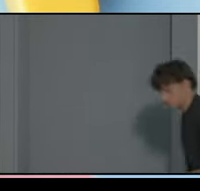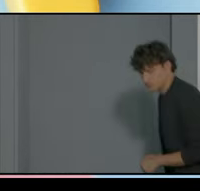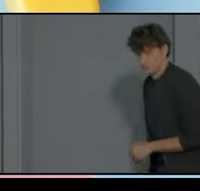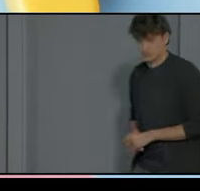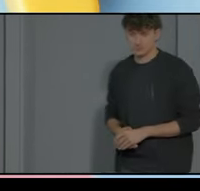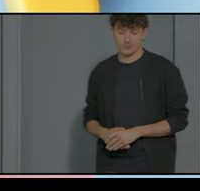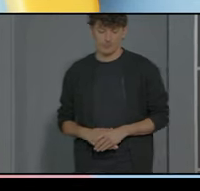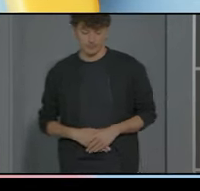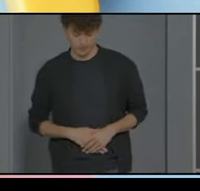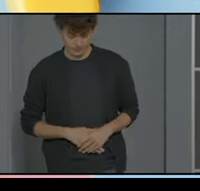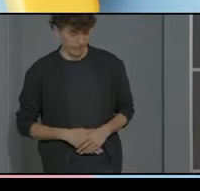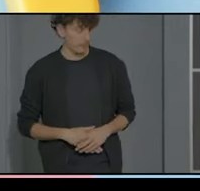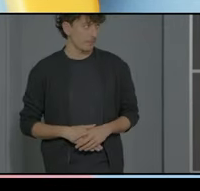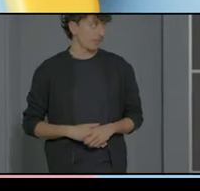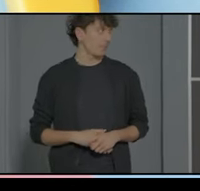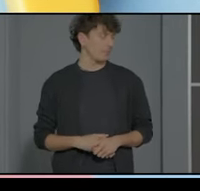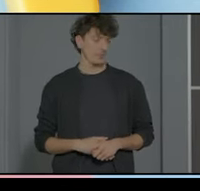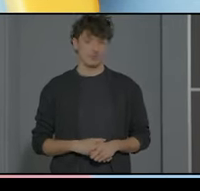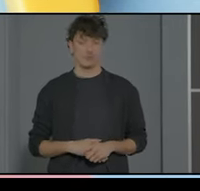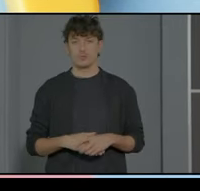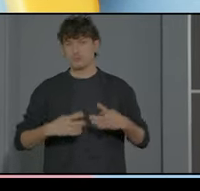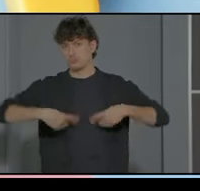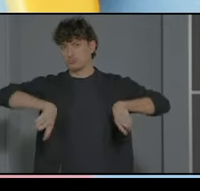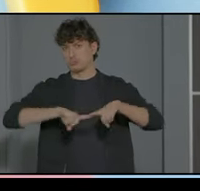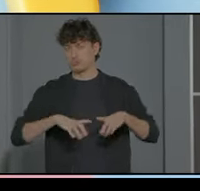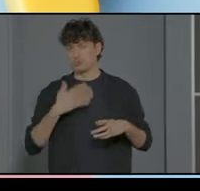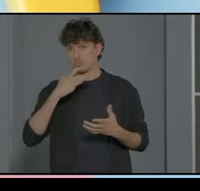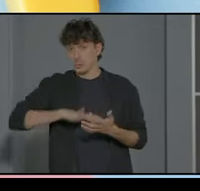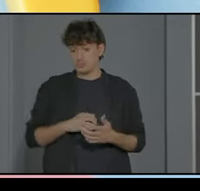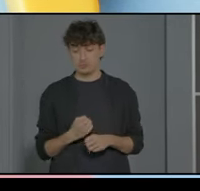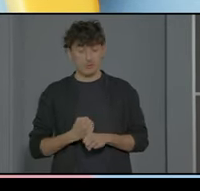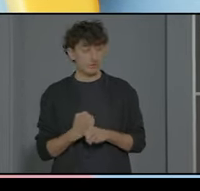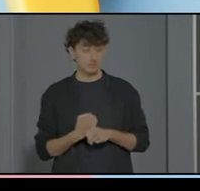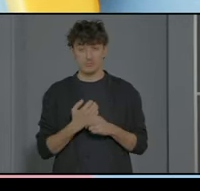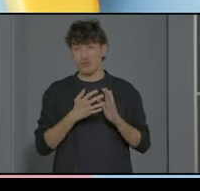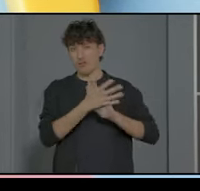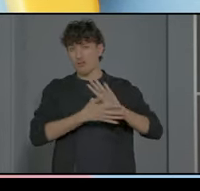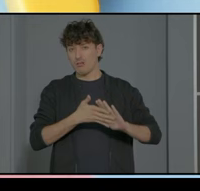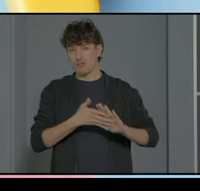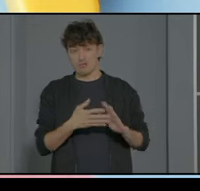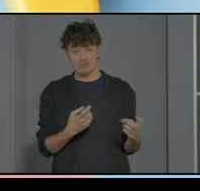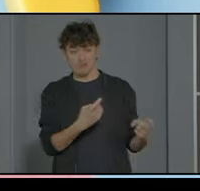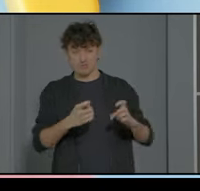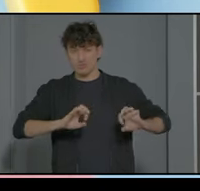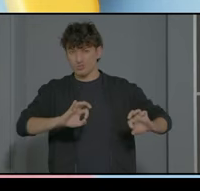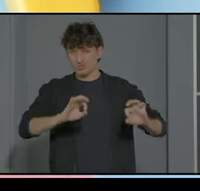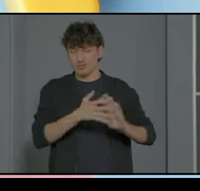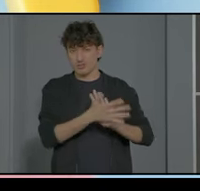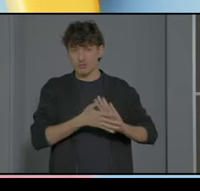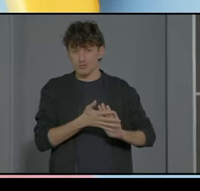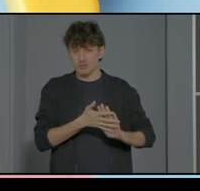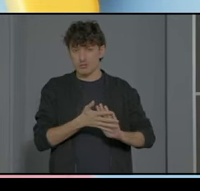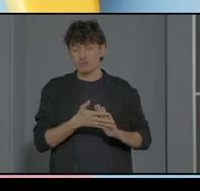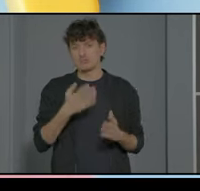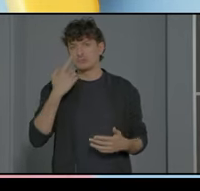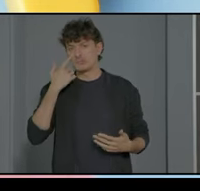nosotros sobre todo cuando nos ponemos a trabajar y hablamos sobre ese tipo de necesidades concretas lo que sí vemos es que